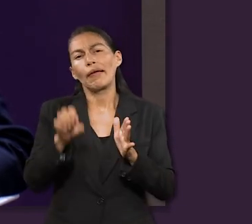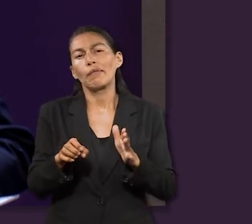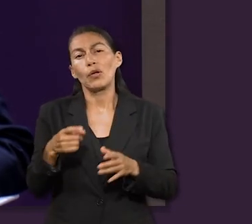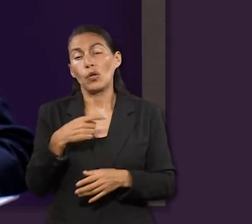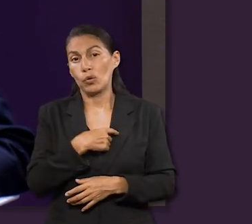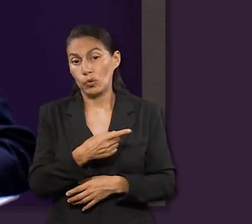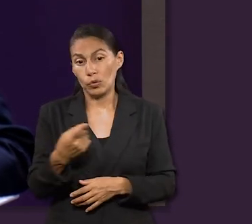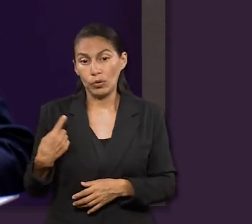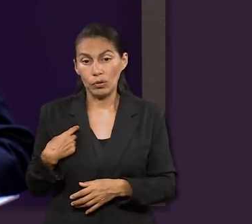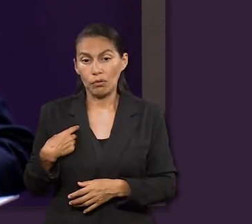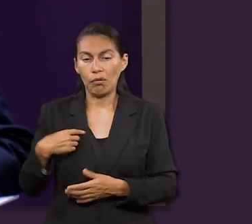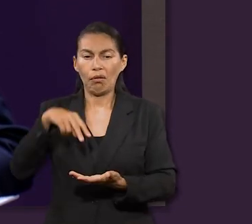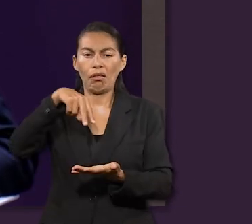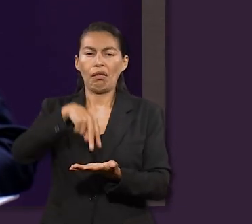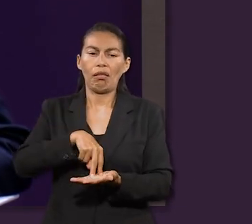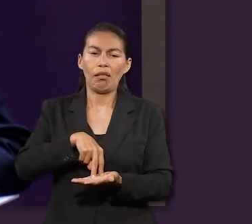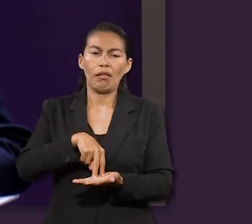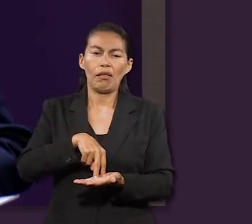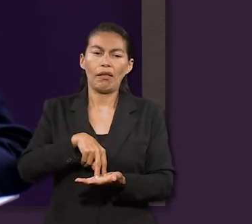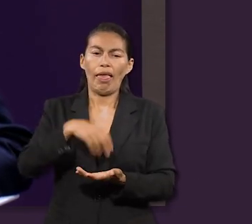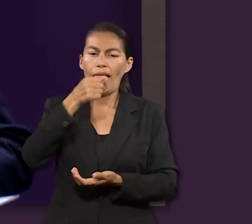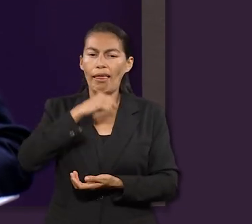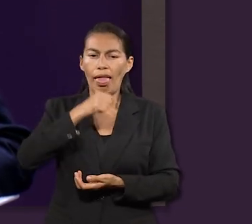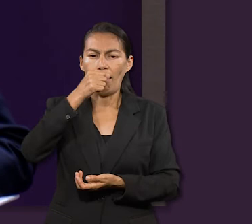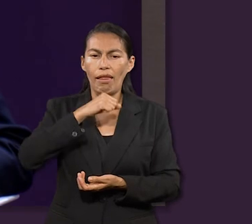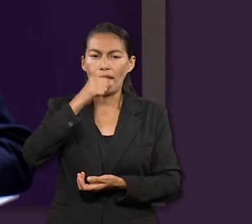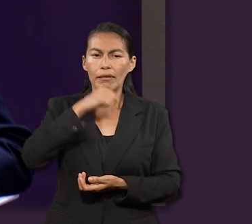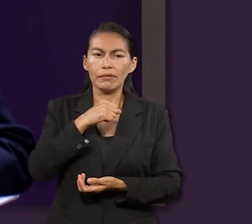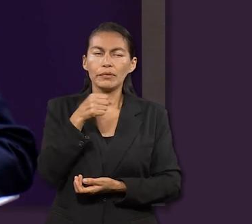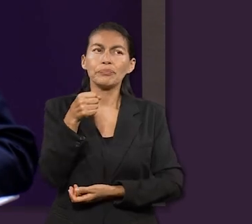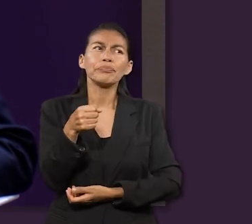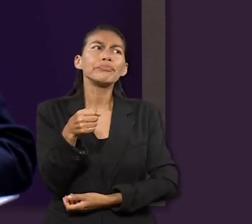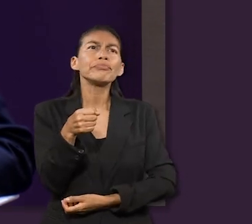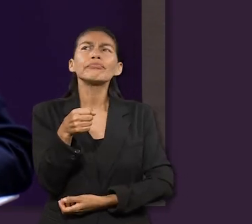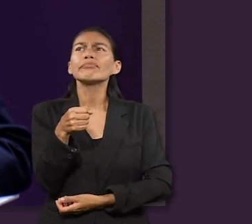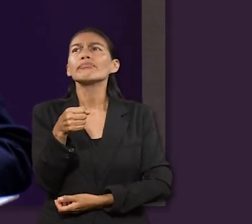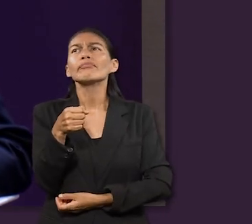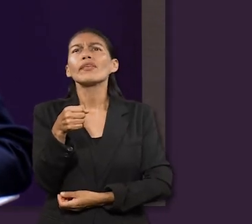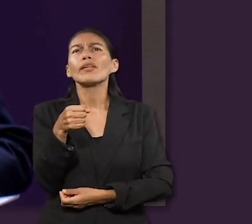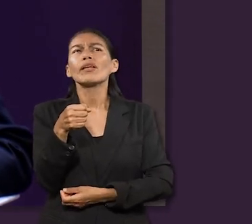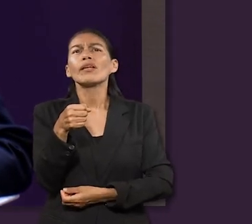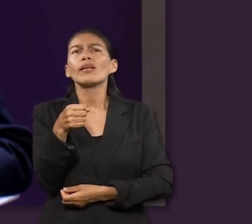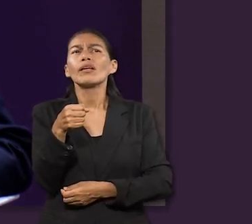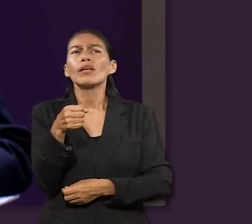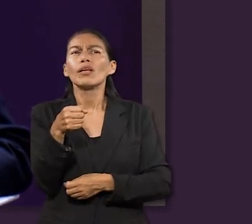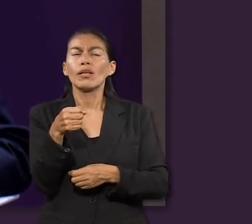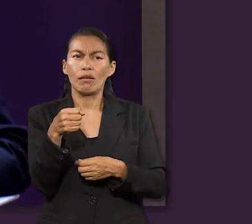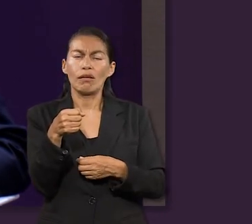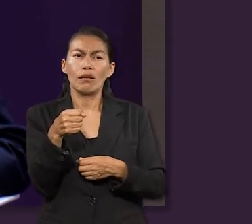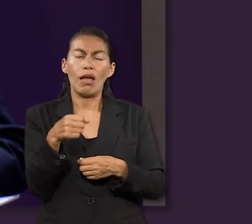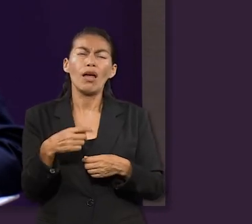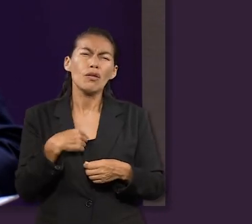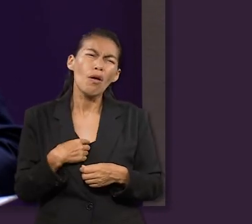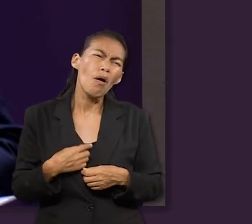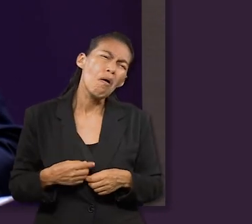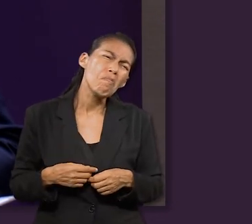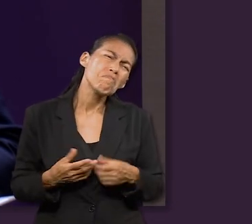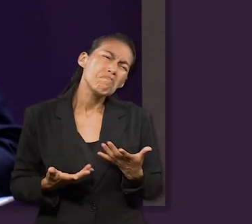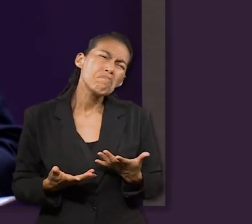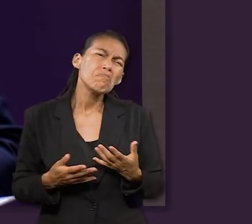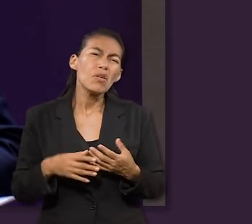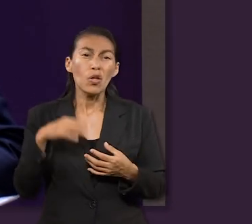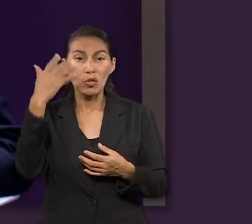Decía la lección, Si nos paramos con un helado, con el sol, pues, se va a derretir. Es la